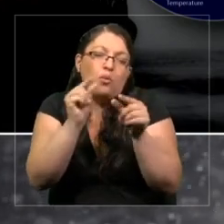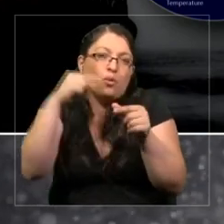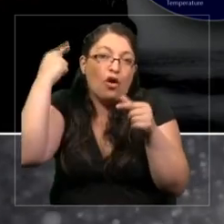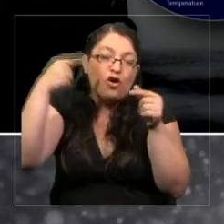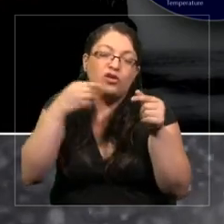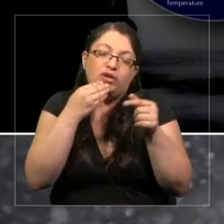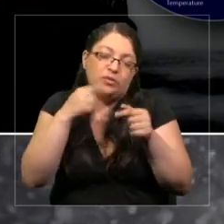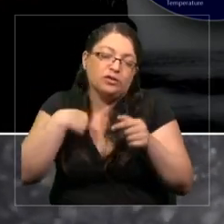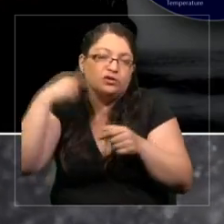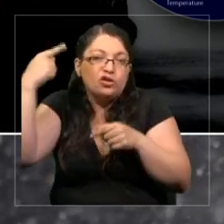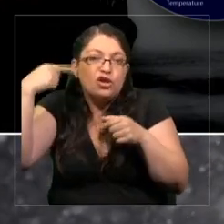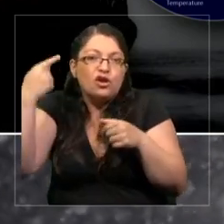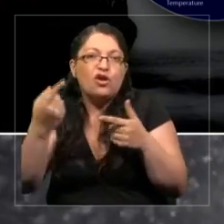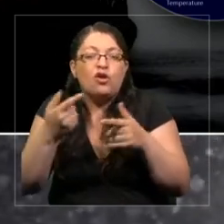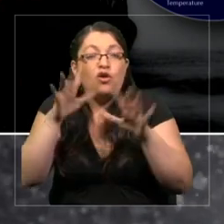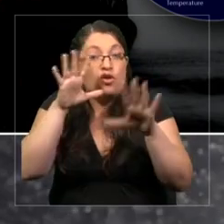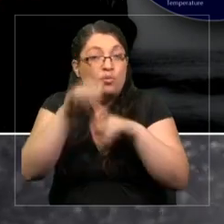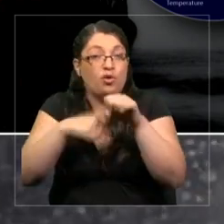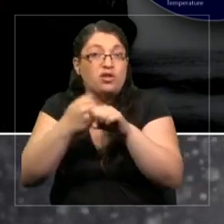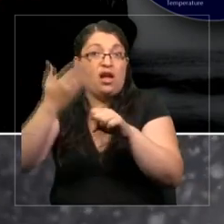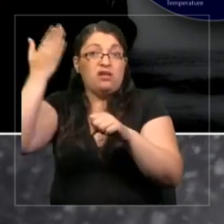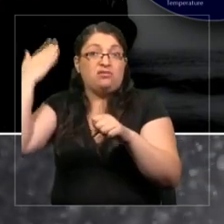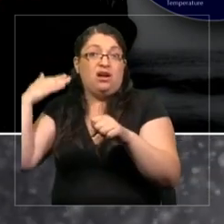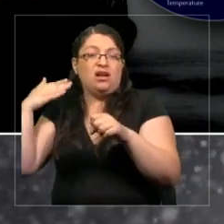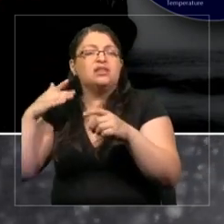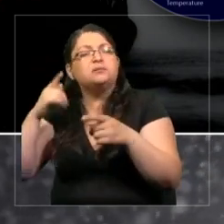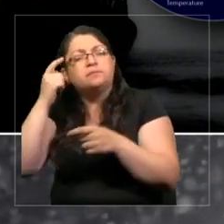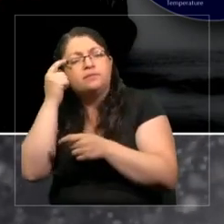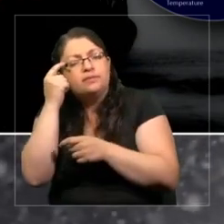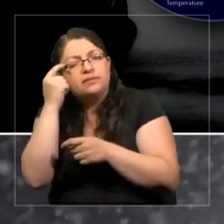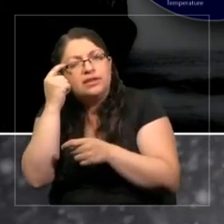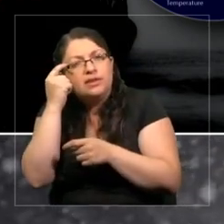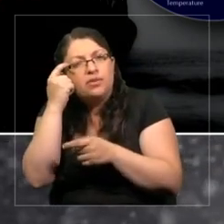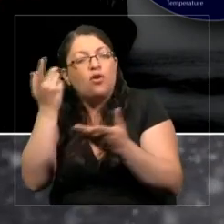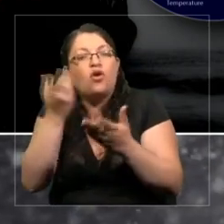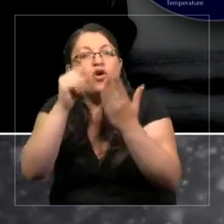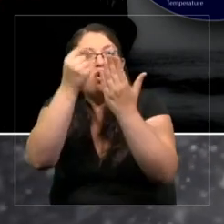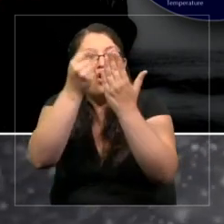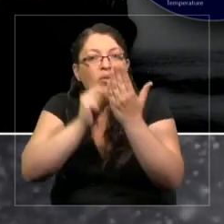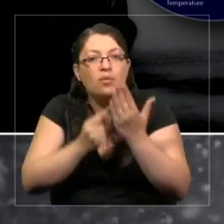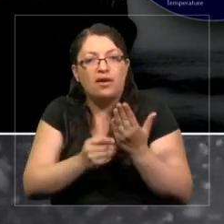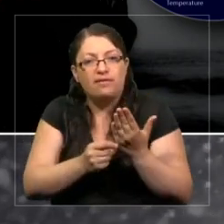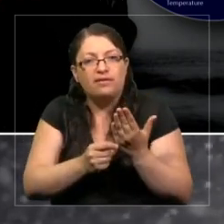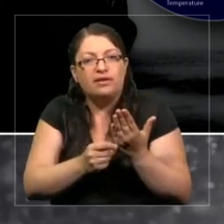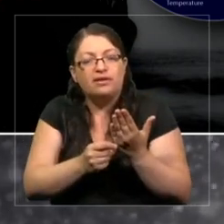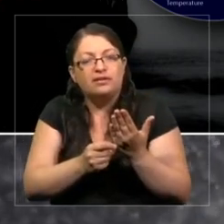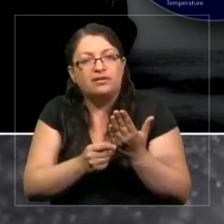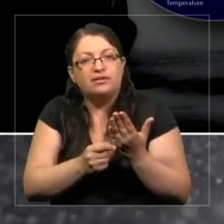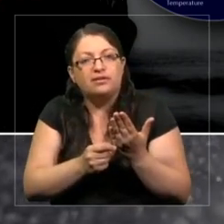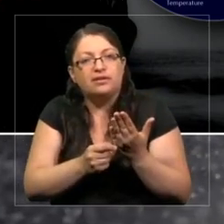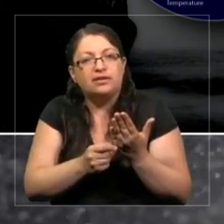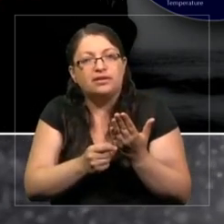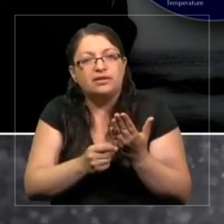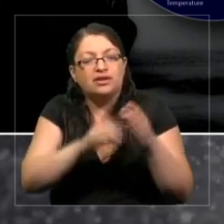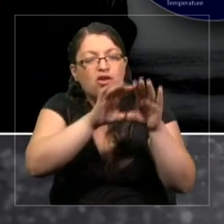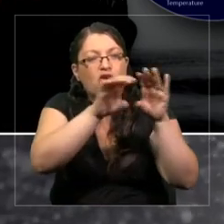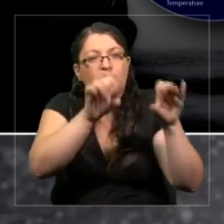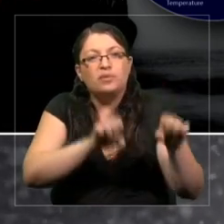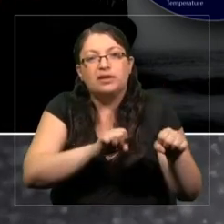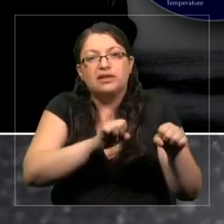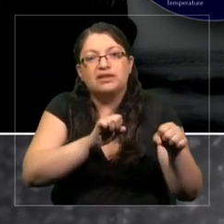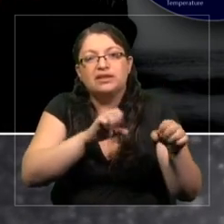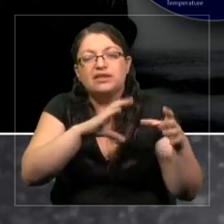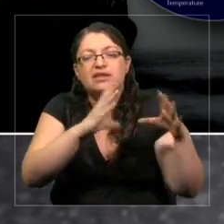Hace 10 años pensamos en evaluar cuál es el ecosistema fundamental, que es el